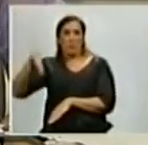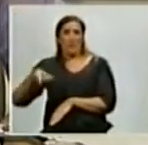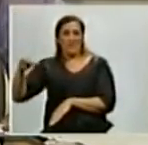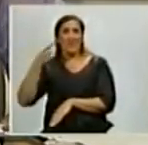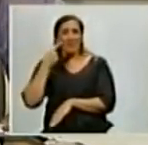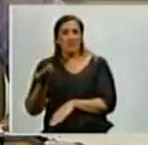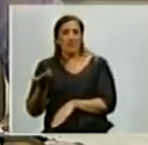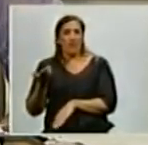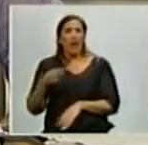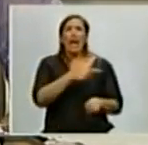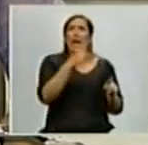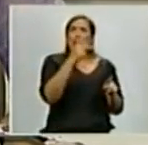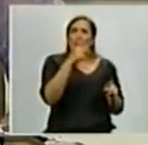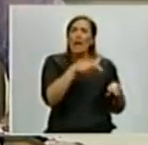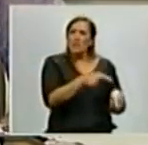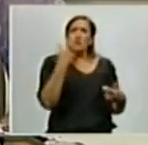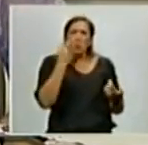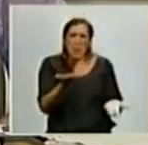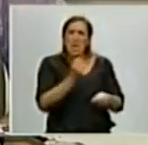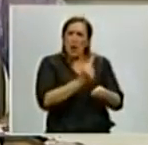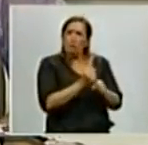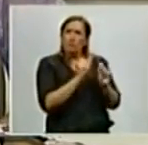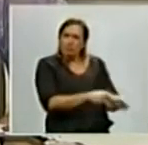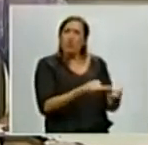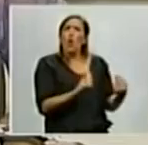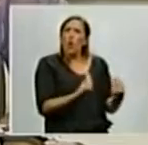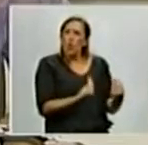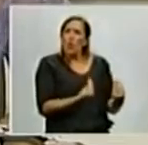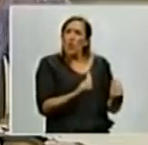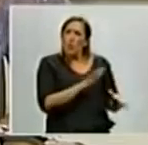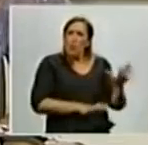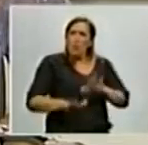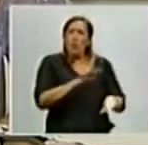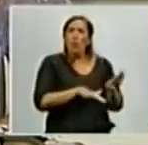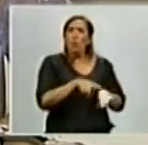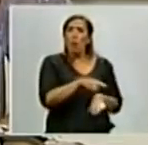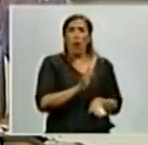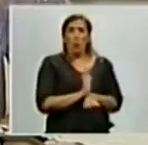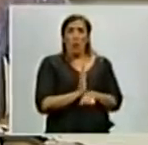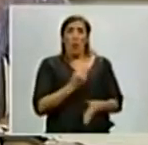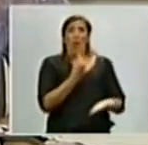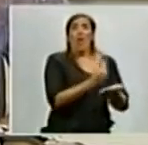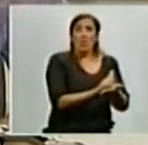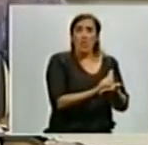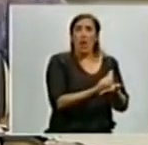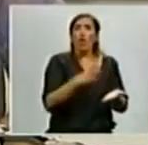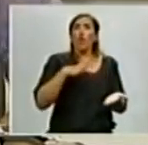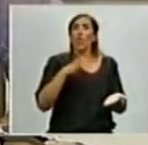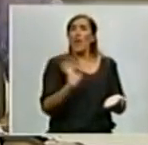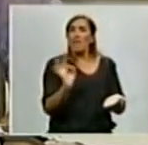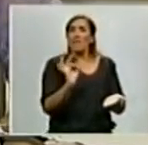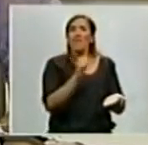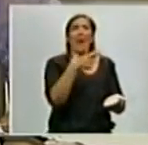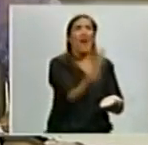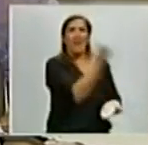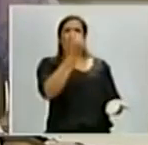ustedes lo que hizo Néstor Kirchner sin haber en ese momento recuperado la administración del SFJP. ¿Por